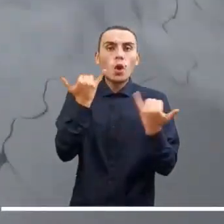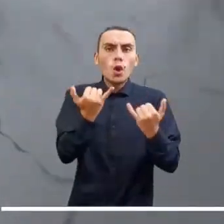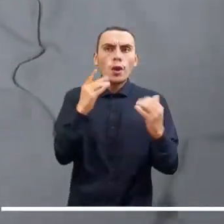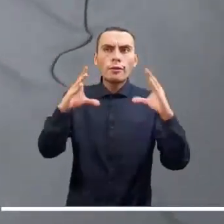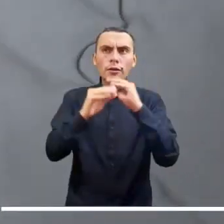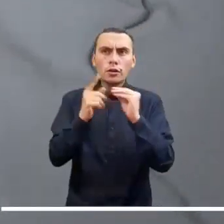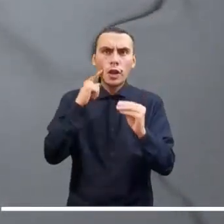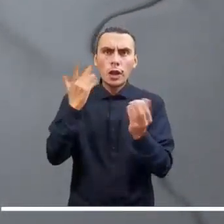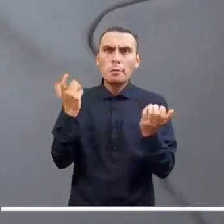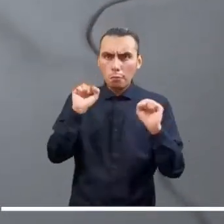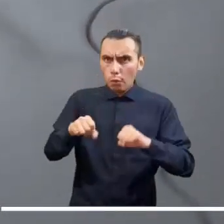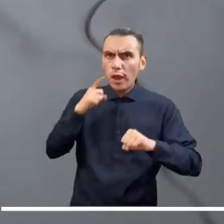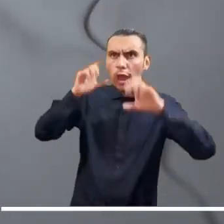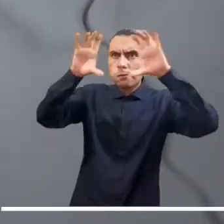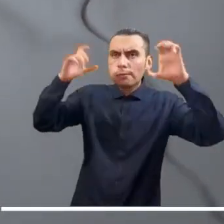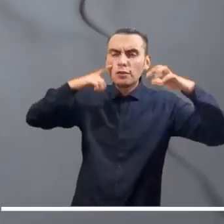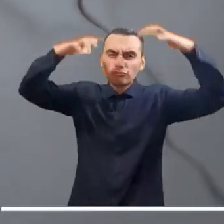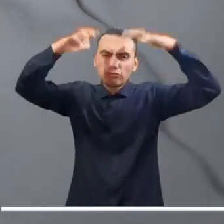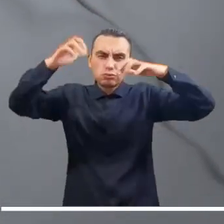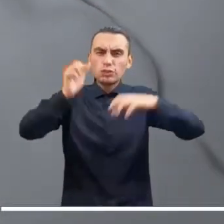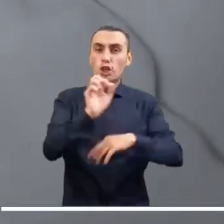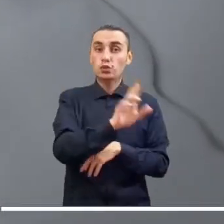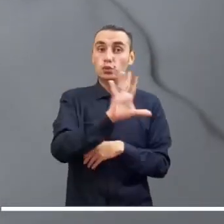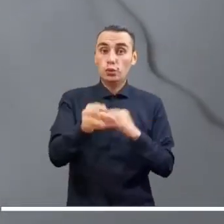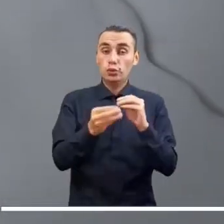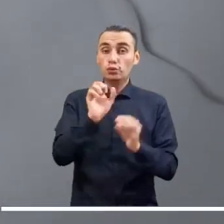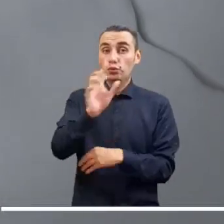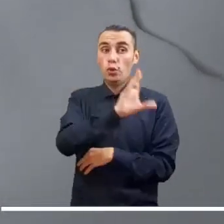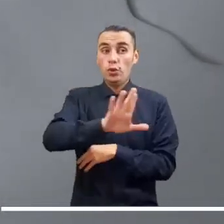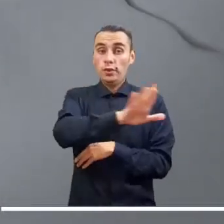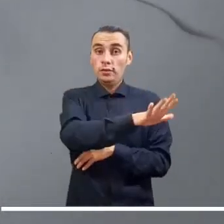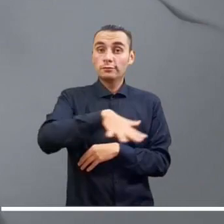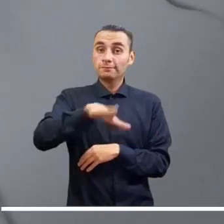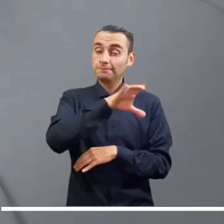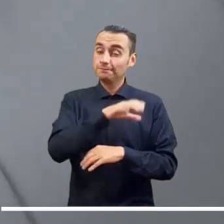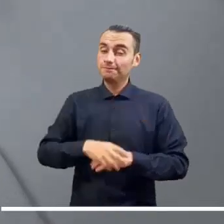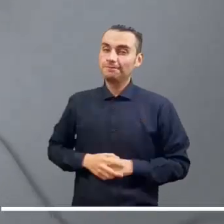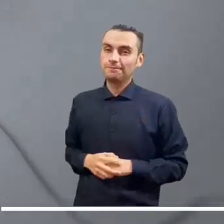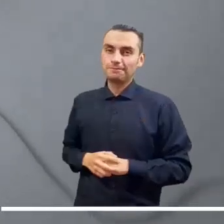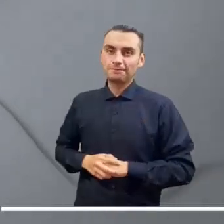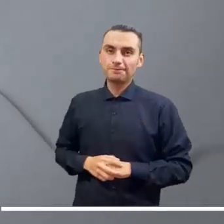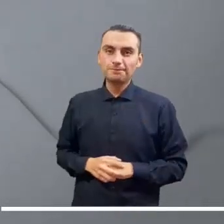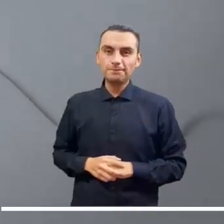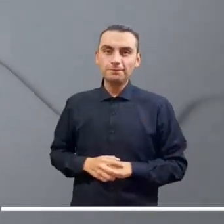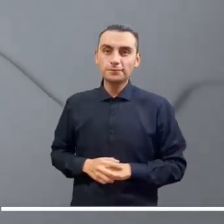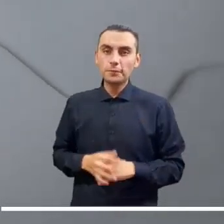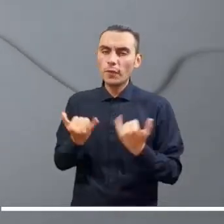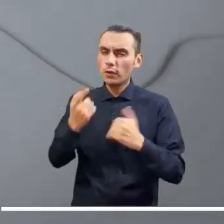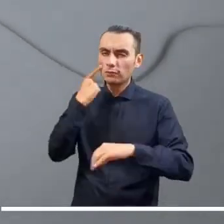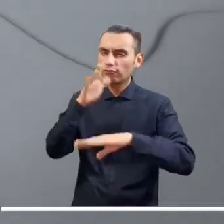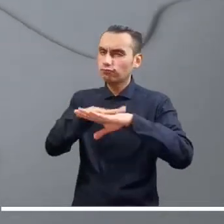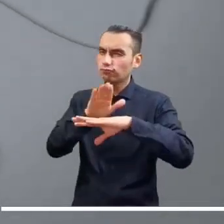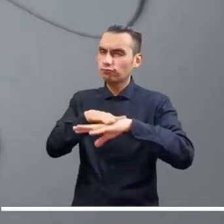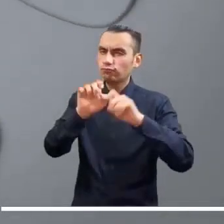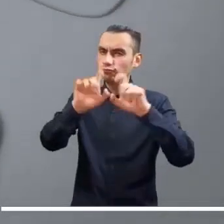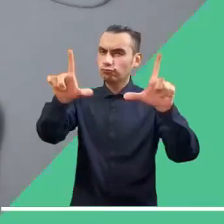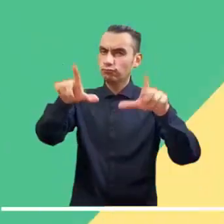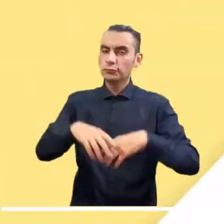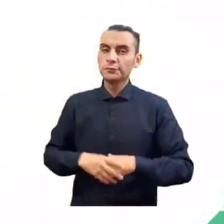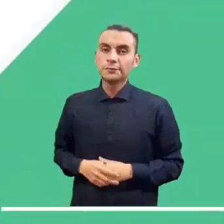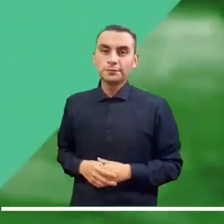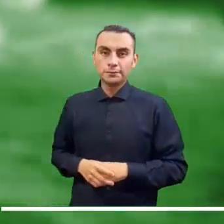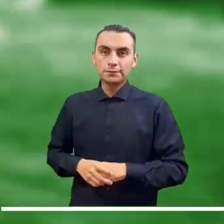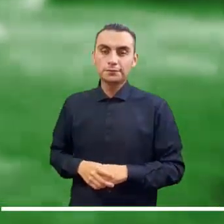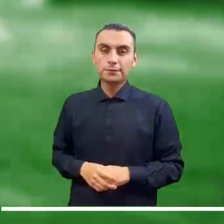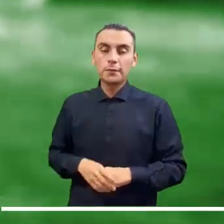en zonas de Baupés. Durante la noche, la capital podría experimentar precipitaciones en amplios sectores, particularmente en